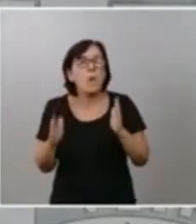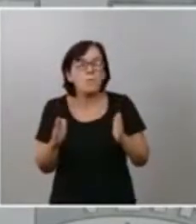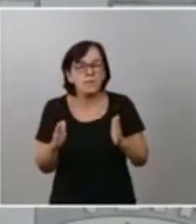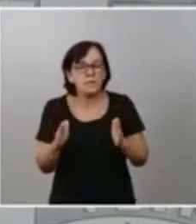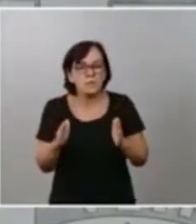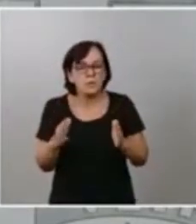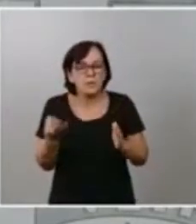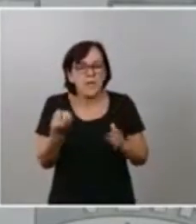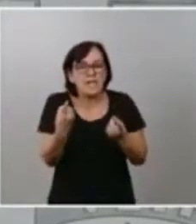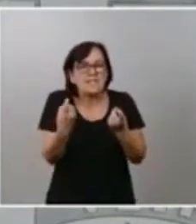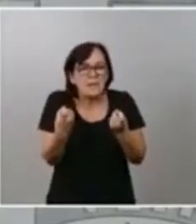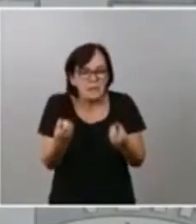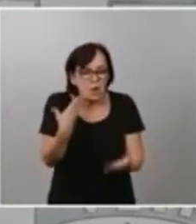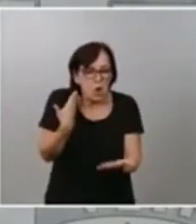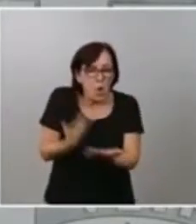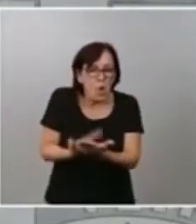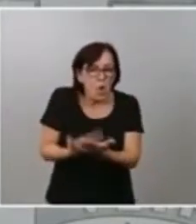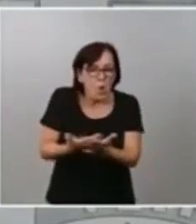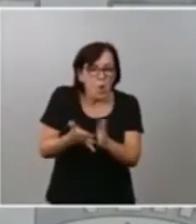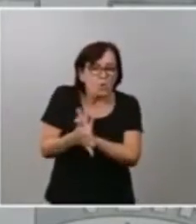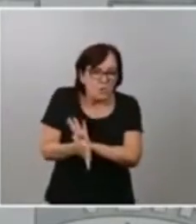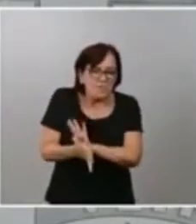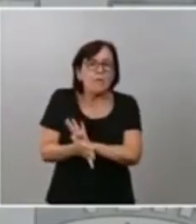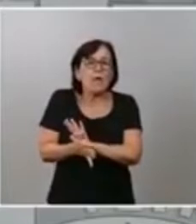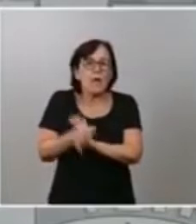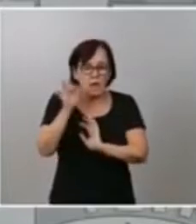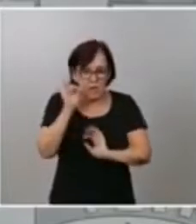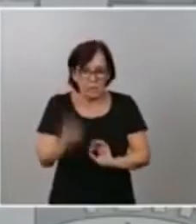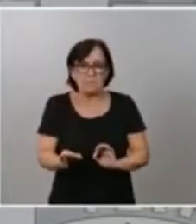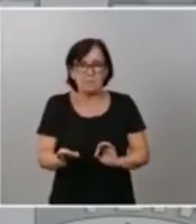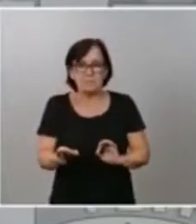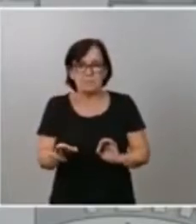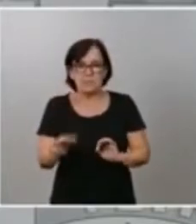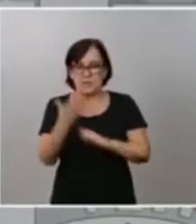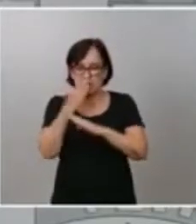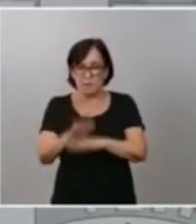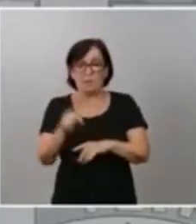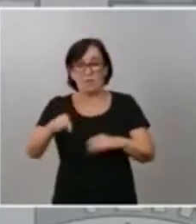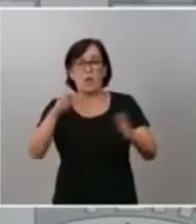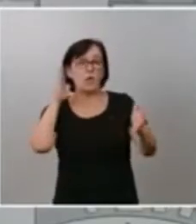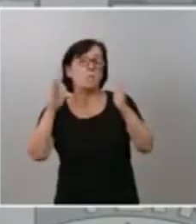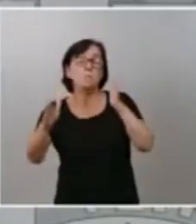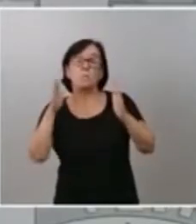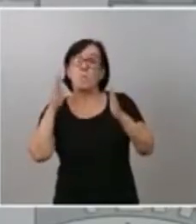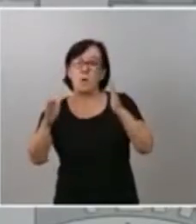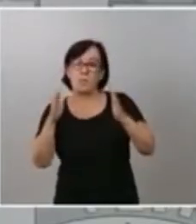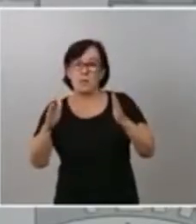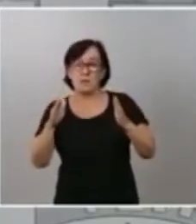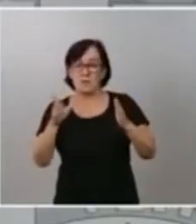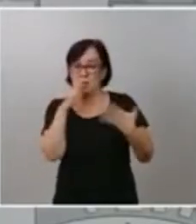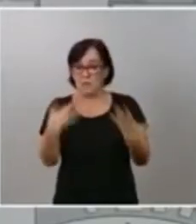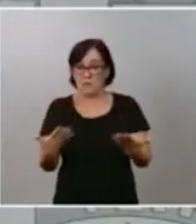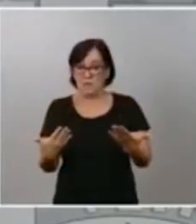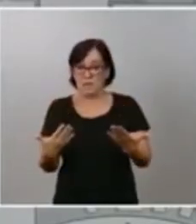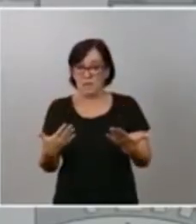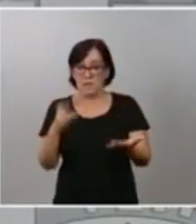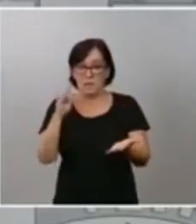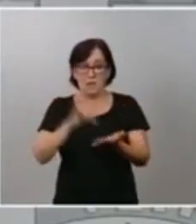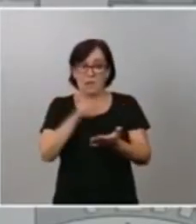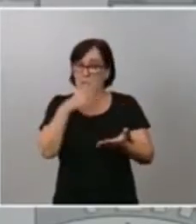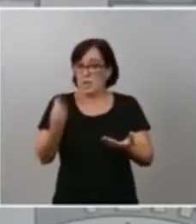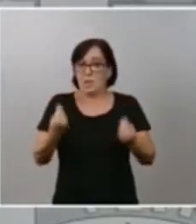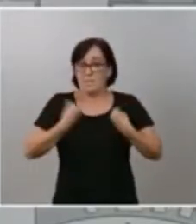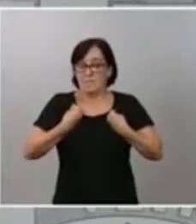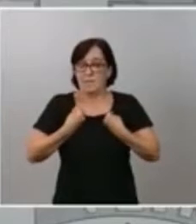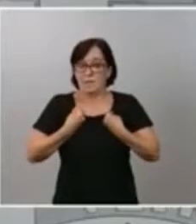justifica precisamente esta actitud es este momento en esta precisa hora que estamos viviendo en